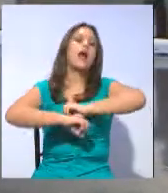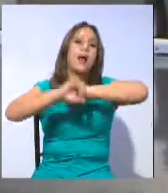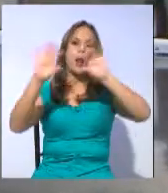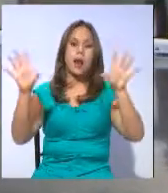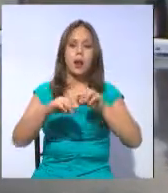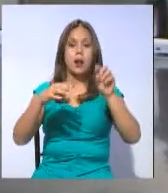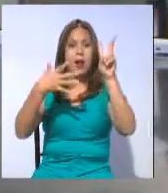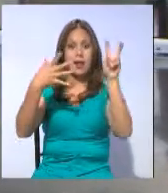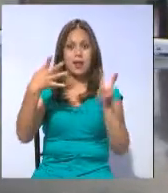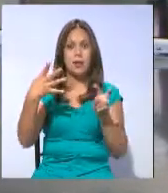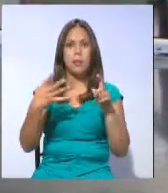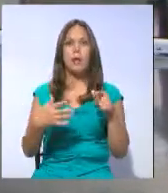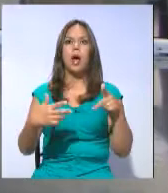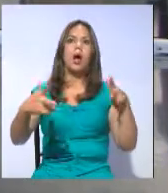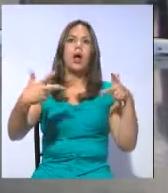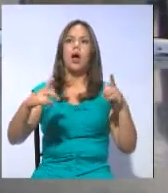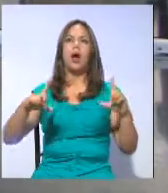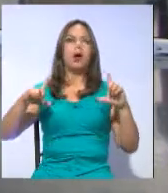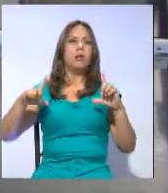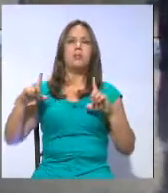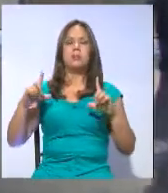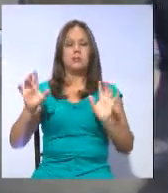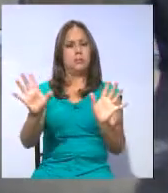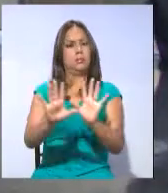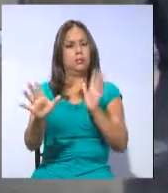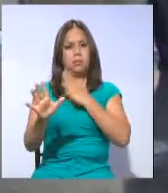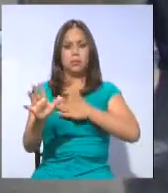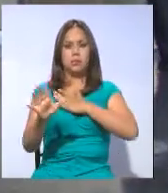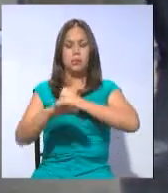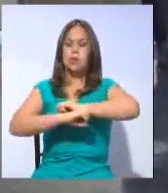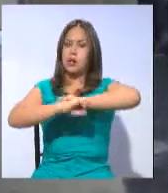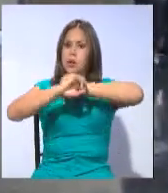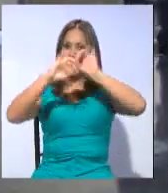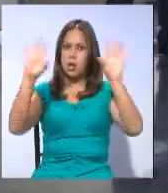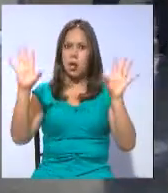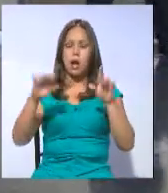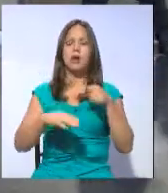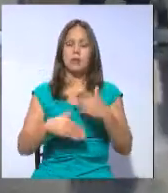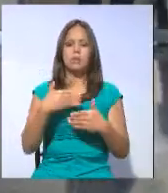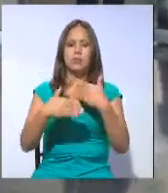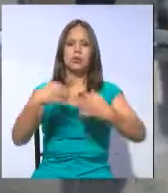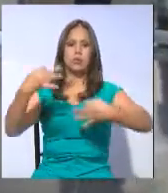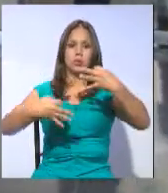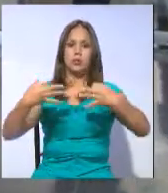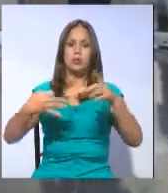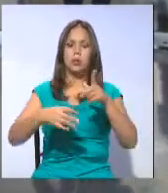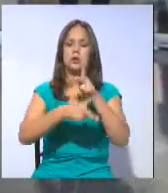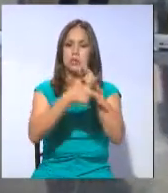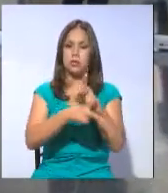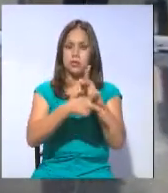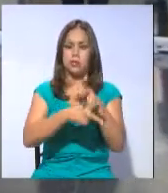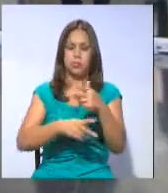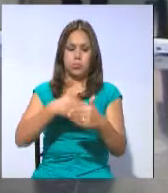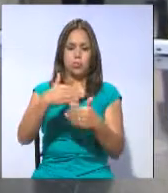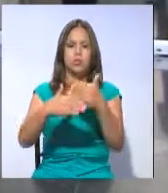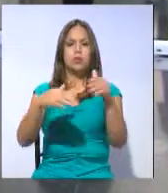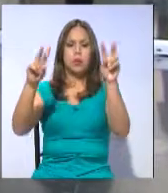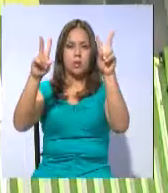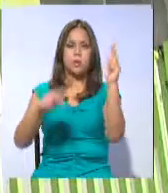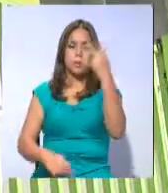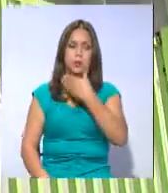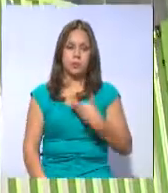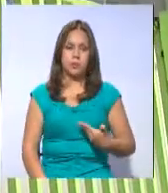no debe ser politizado. Por lo tanto, nosotros esperamos que la transparencia del proceso judicial pueda garantizar el debido proceso en el caso del